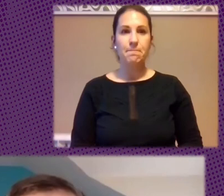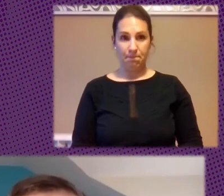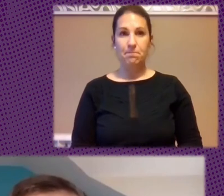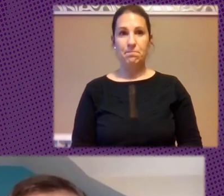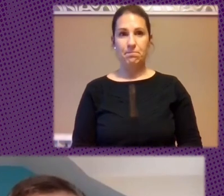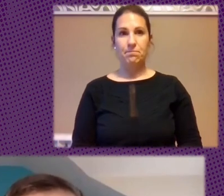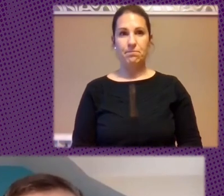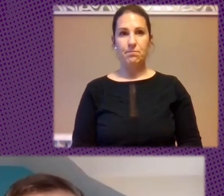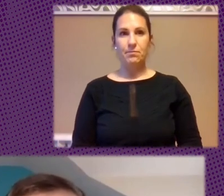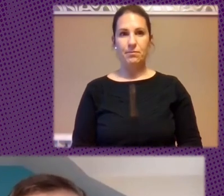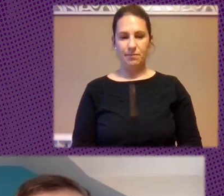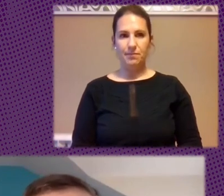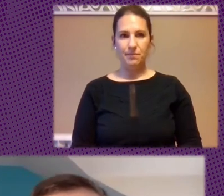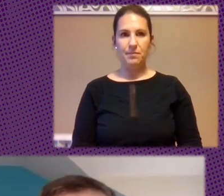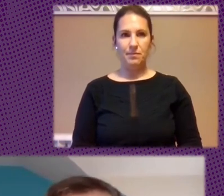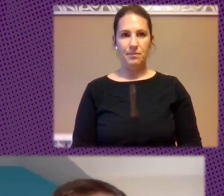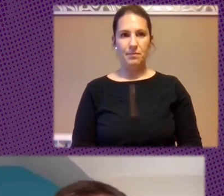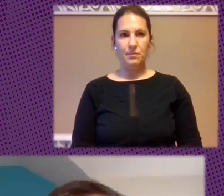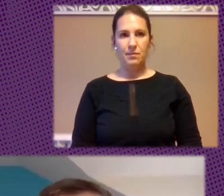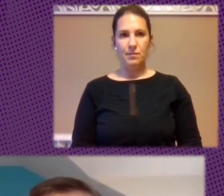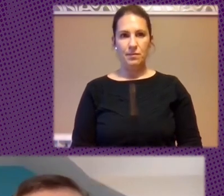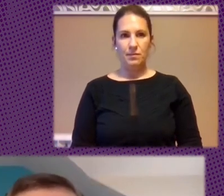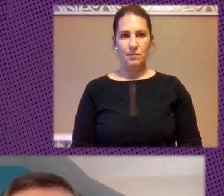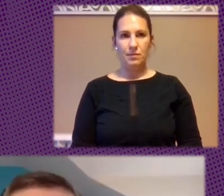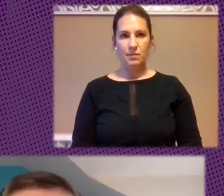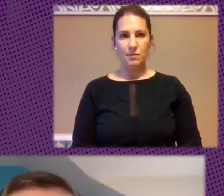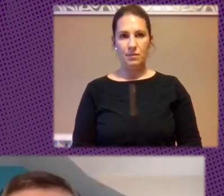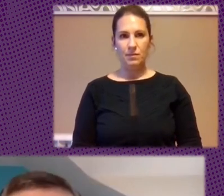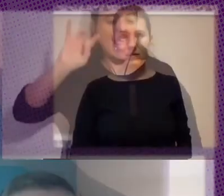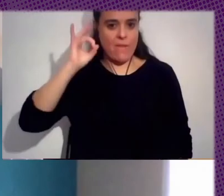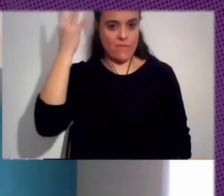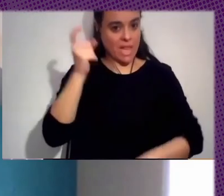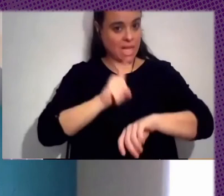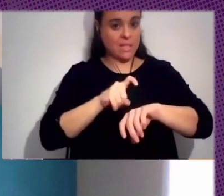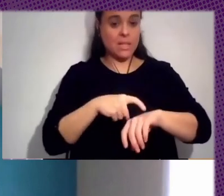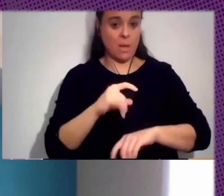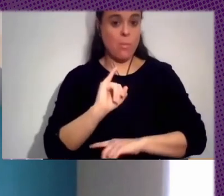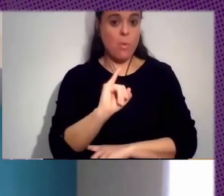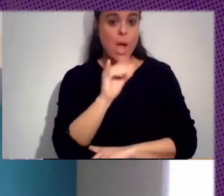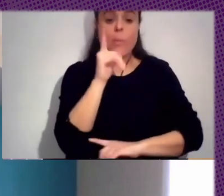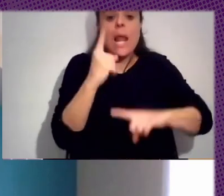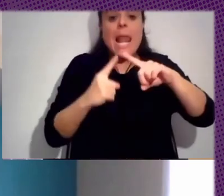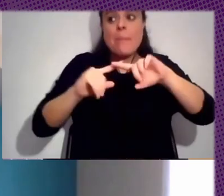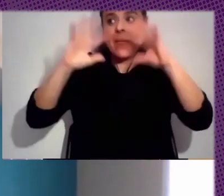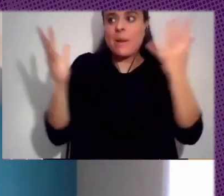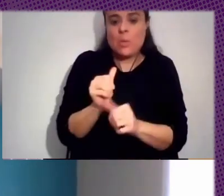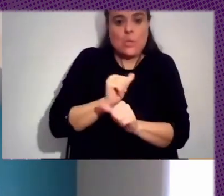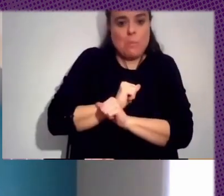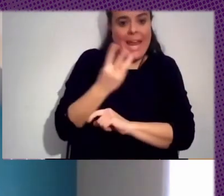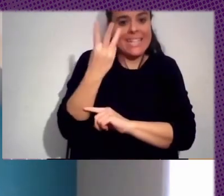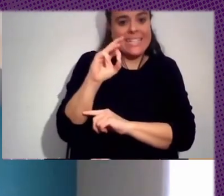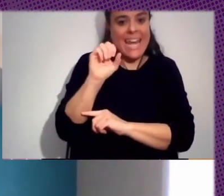Para Reimaginar Y Tenemos Espacio Para Reinventar Y Tenemos Tiempo Porque Mitad Del Mundo Ha Esperado 30 Años Para Conectarse